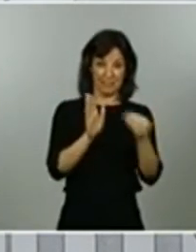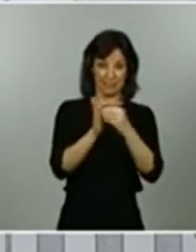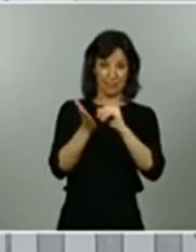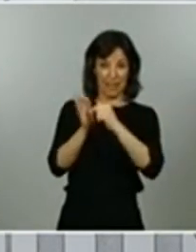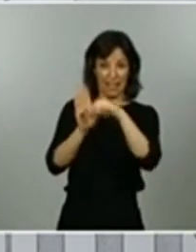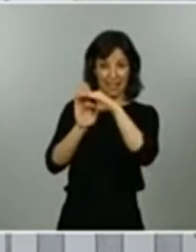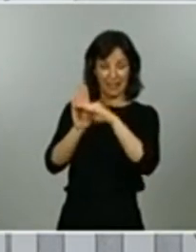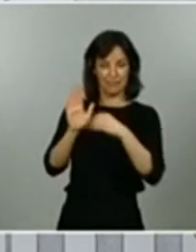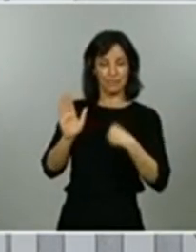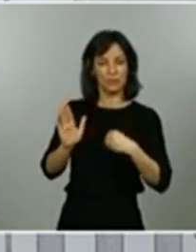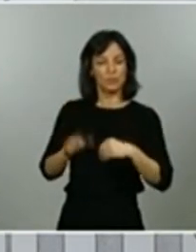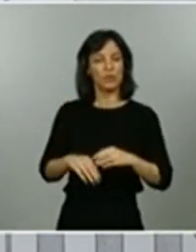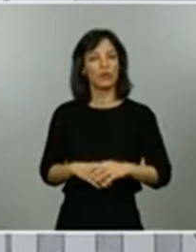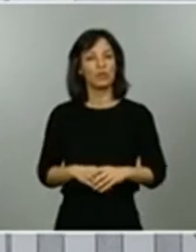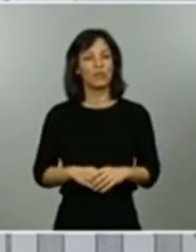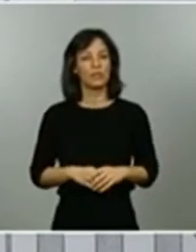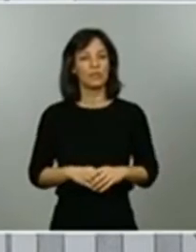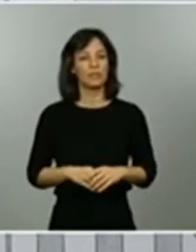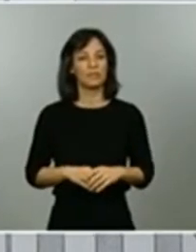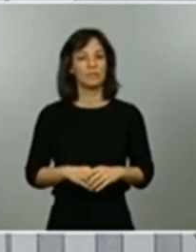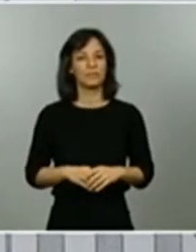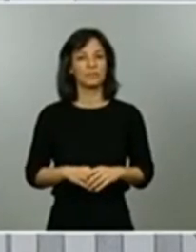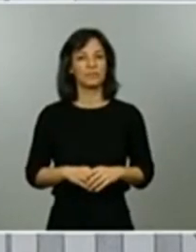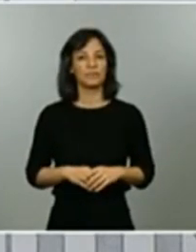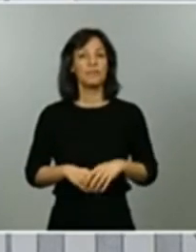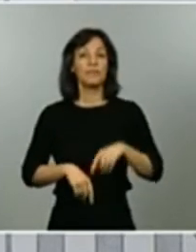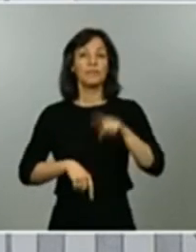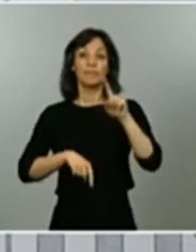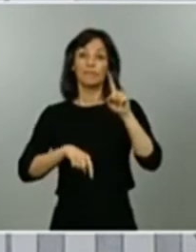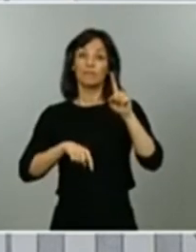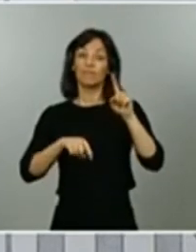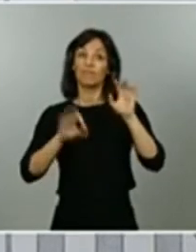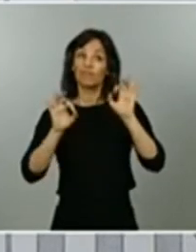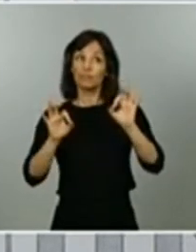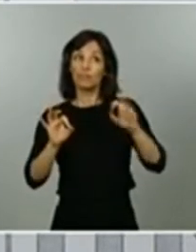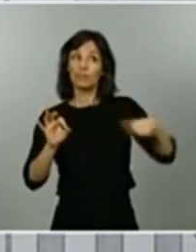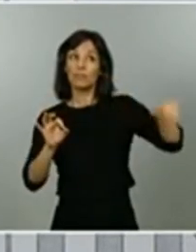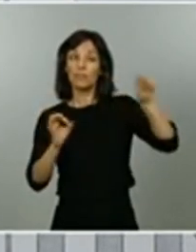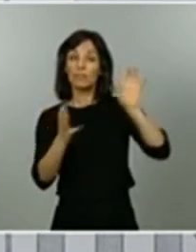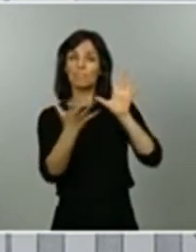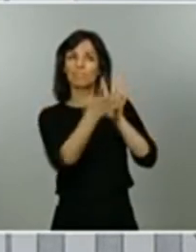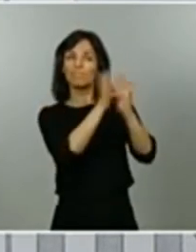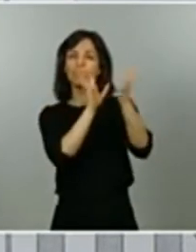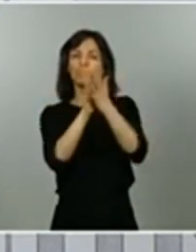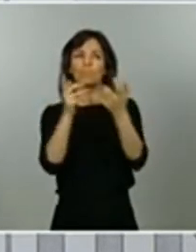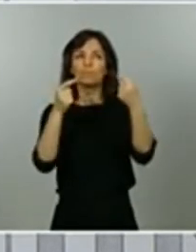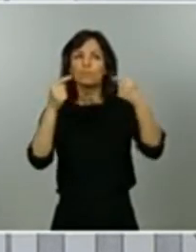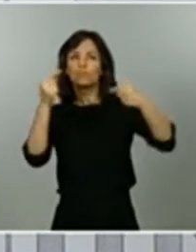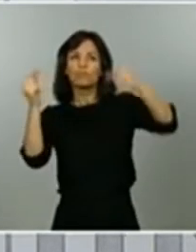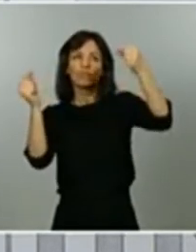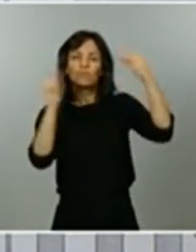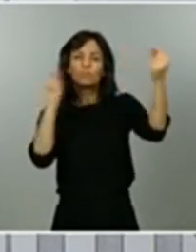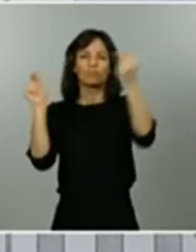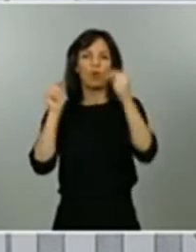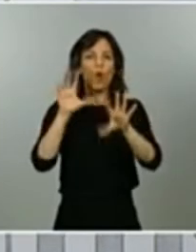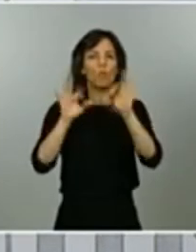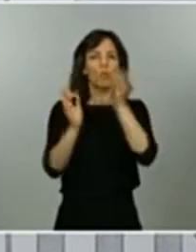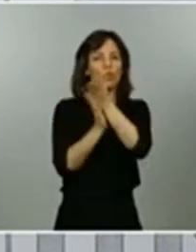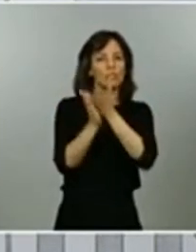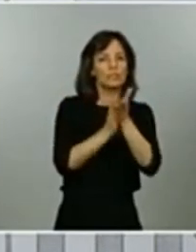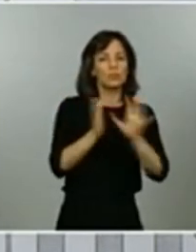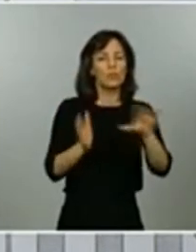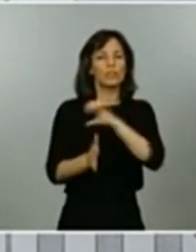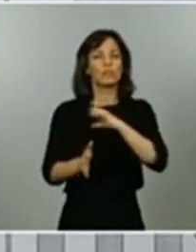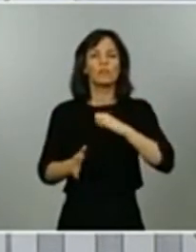Hemos consensuado, siempre que ha sido posible, discutido las opciones con las comunidades autónomas, buscando siempre la corresponsabilidad